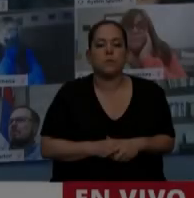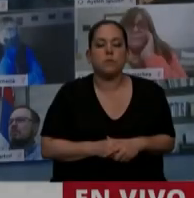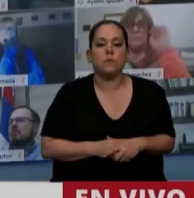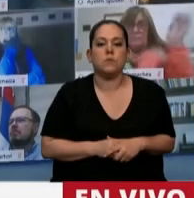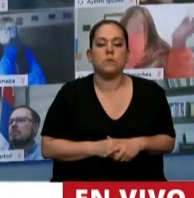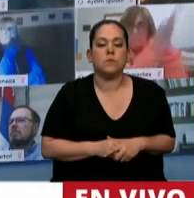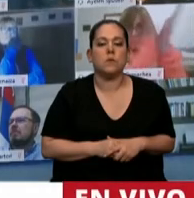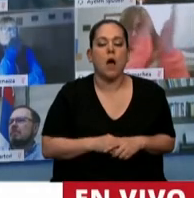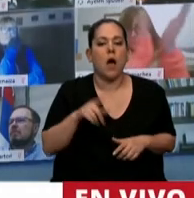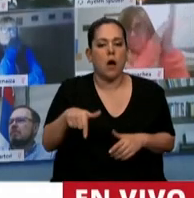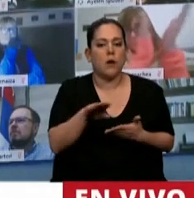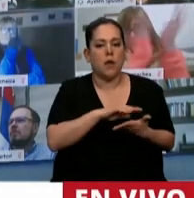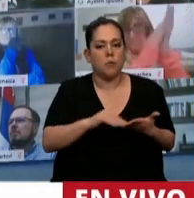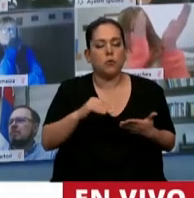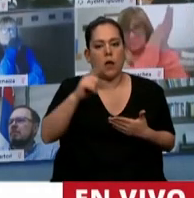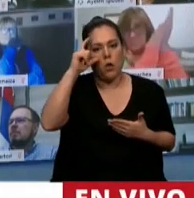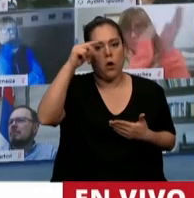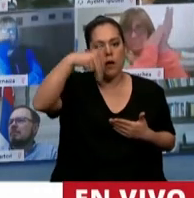Tiene la palabra el diputado Enríquez.